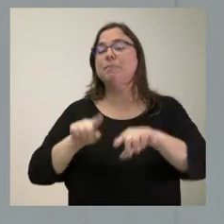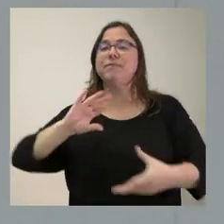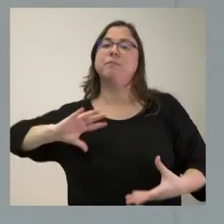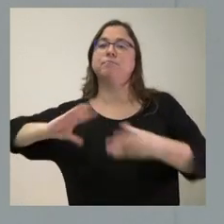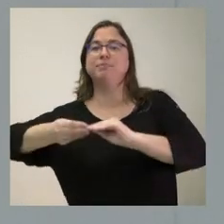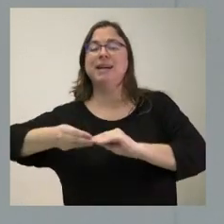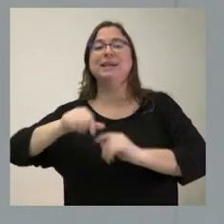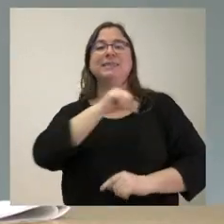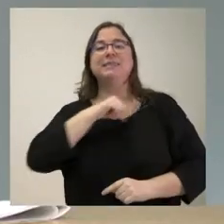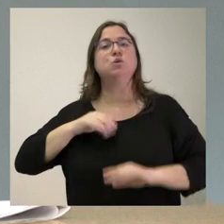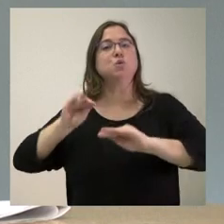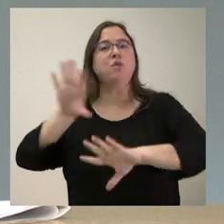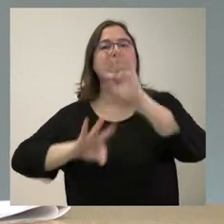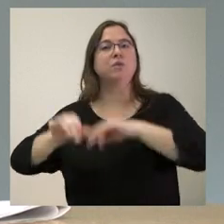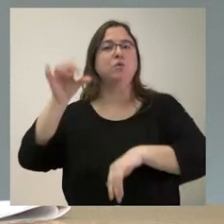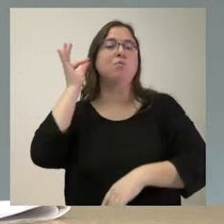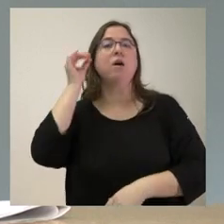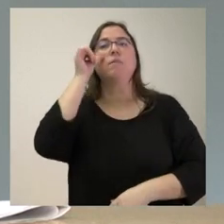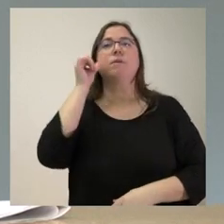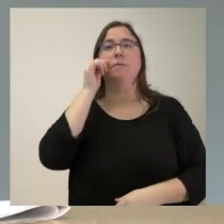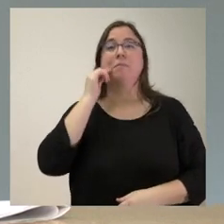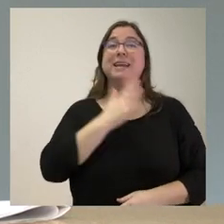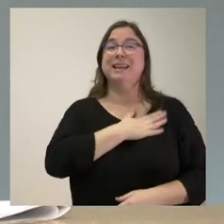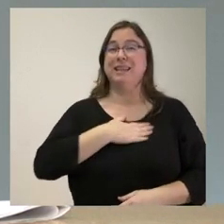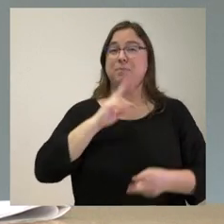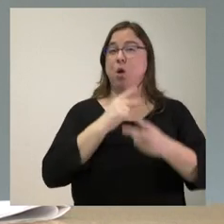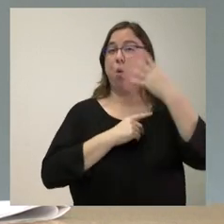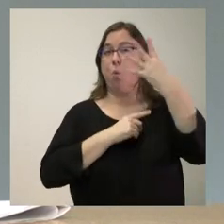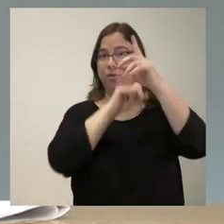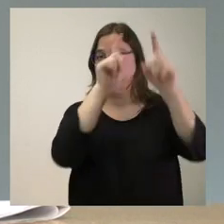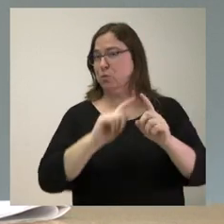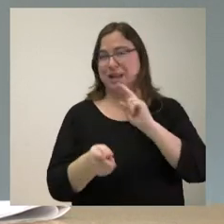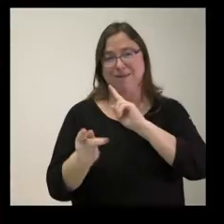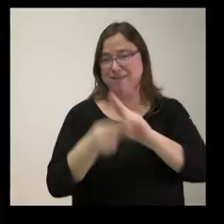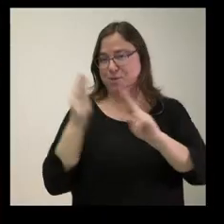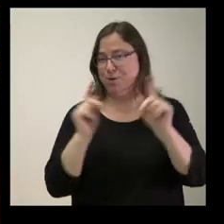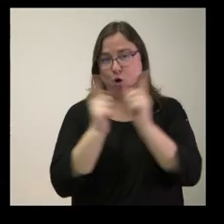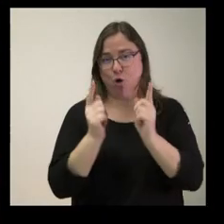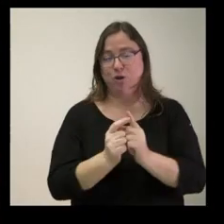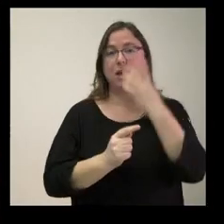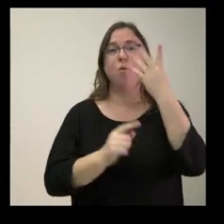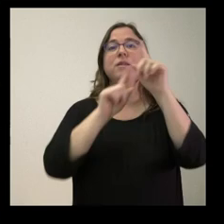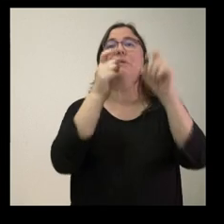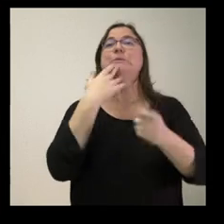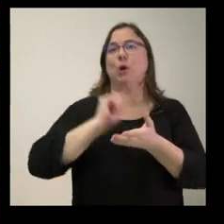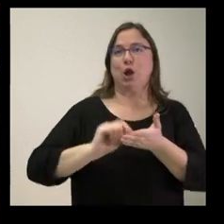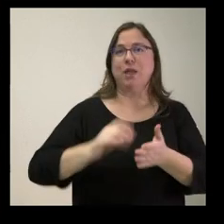de la mujer embarazada. Sí, le quería plantear cuatro preguntas muy concretas, muy rápidas. Si puede tomar nota, por favor.